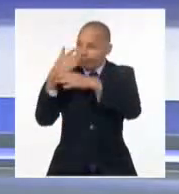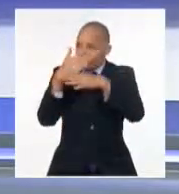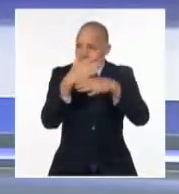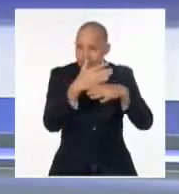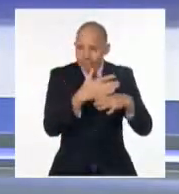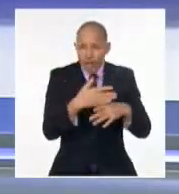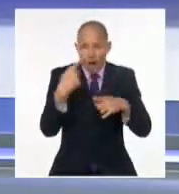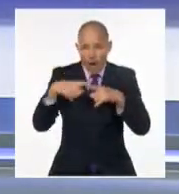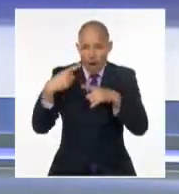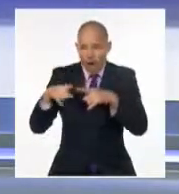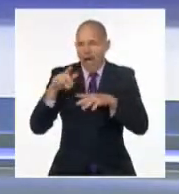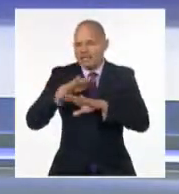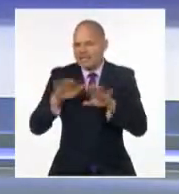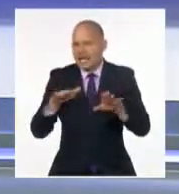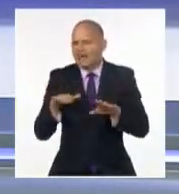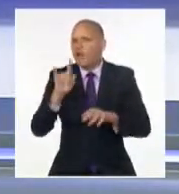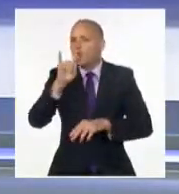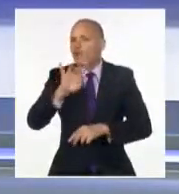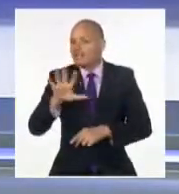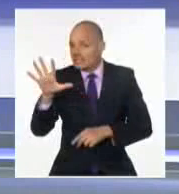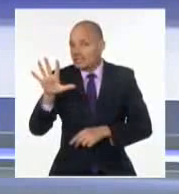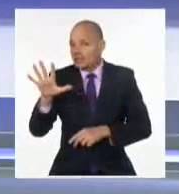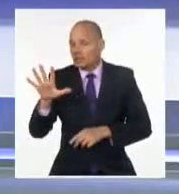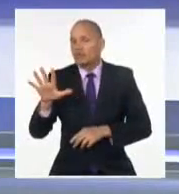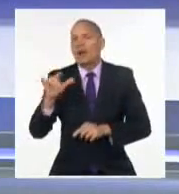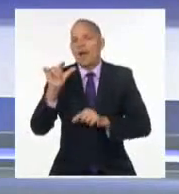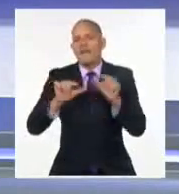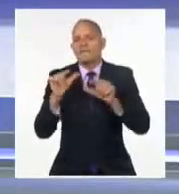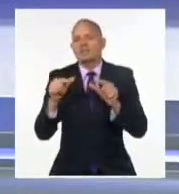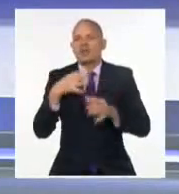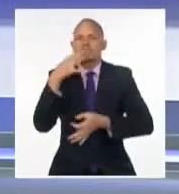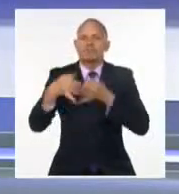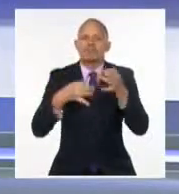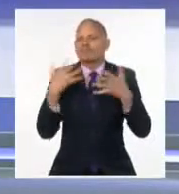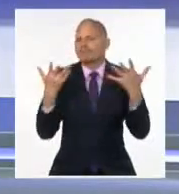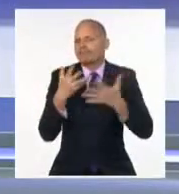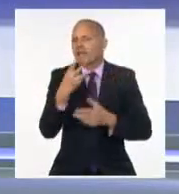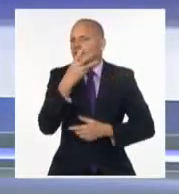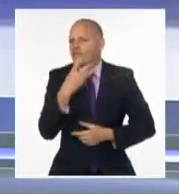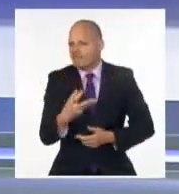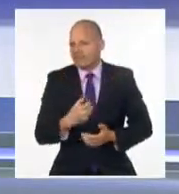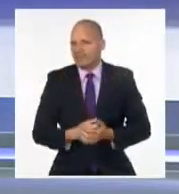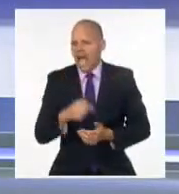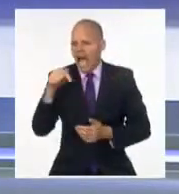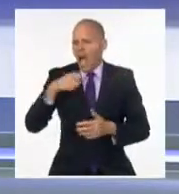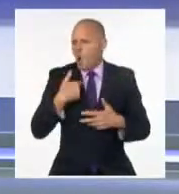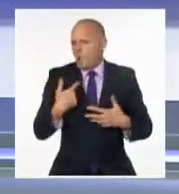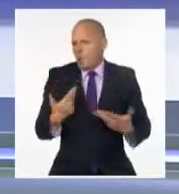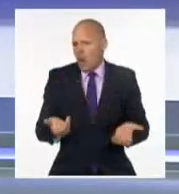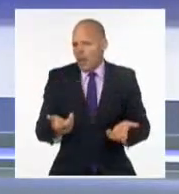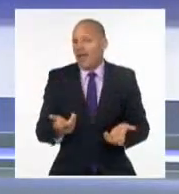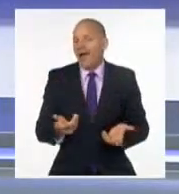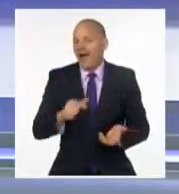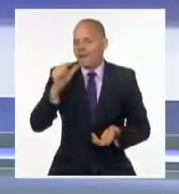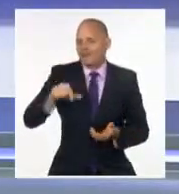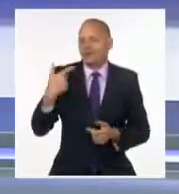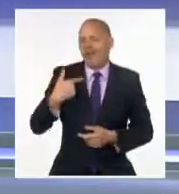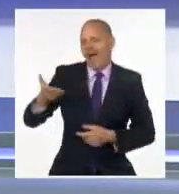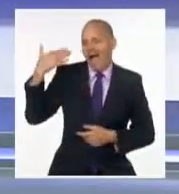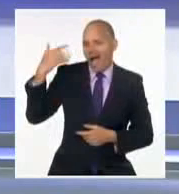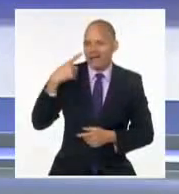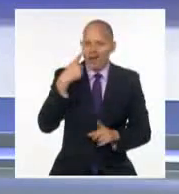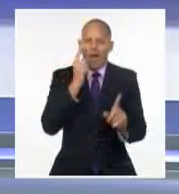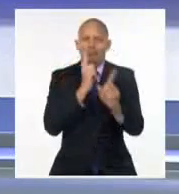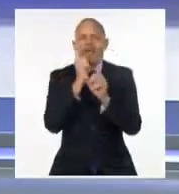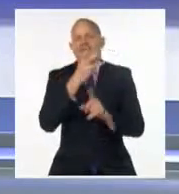95 voces que hablan sobre el líder histórico de la revolución. En la compilación titulada Yo conocía a Fidel, del periodista Wilmer